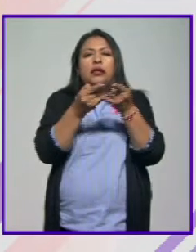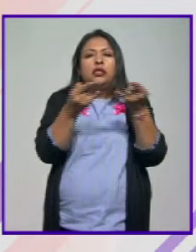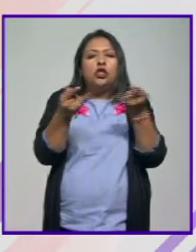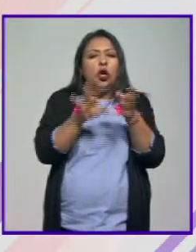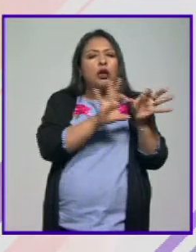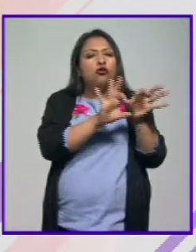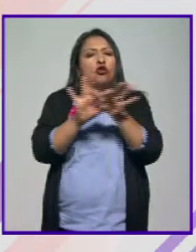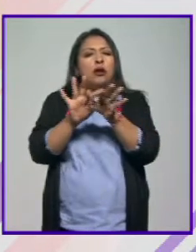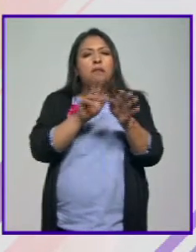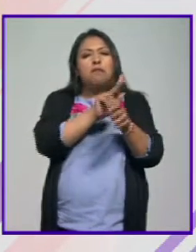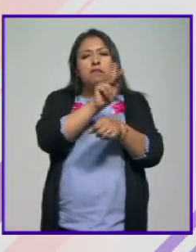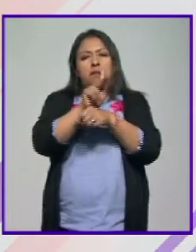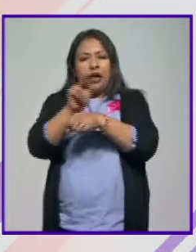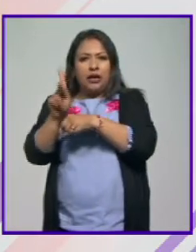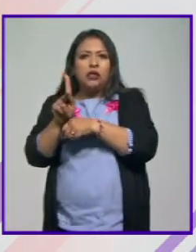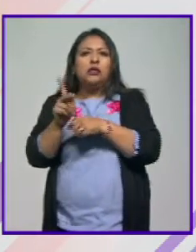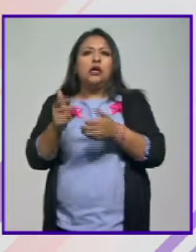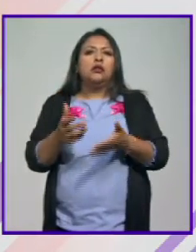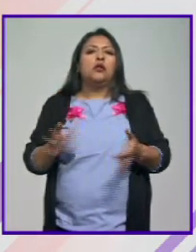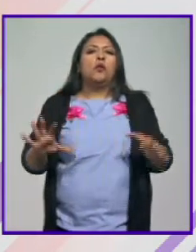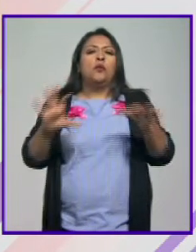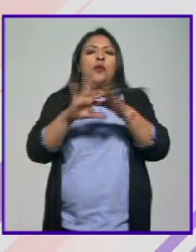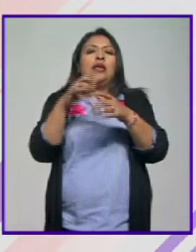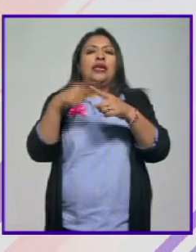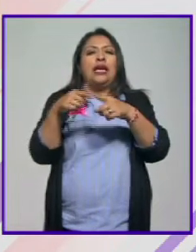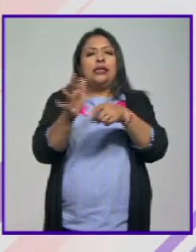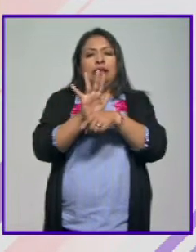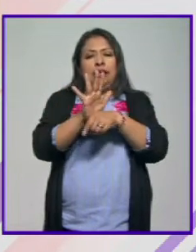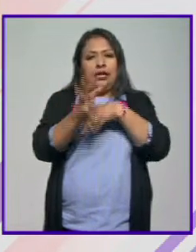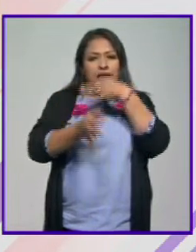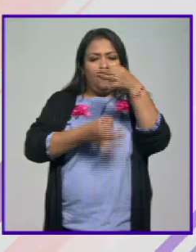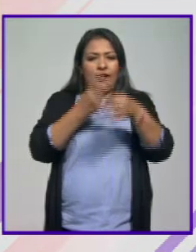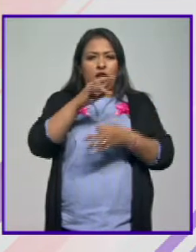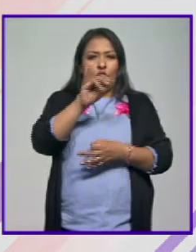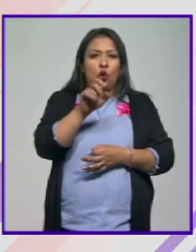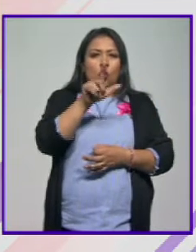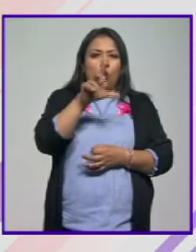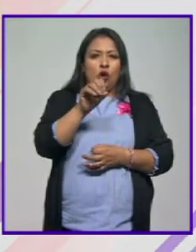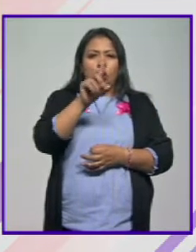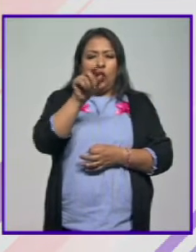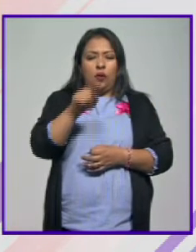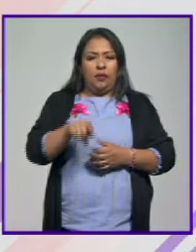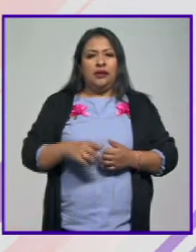a estas dos naciones a través del cine Noticias 22 Julio López